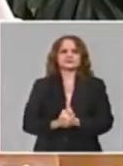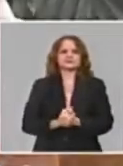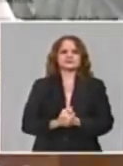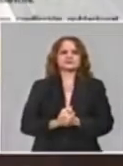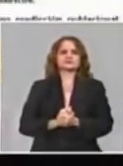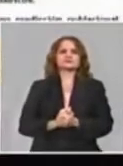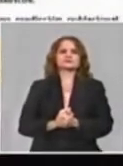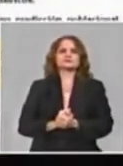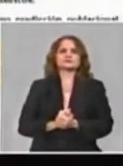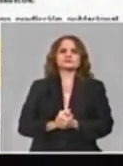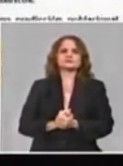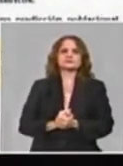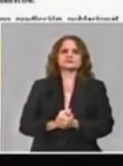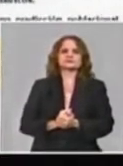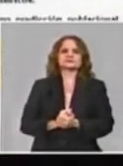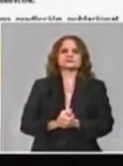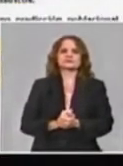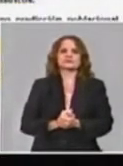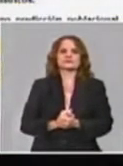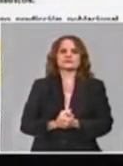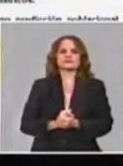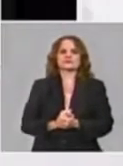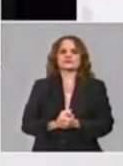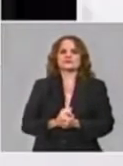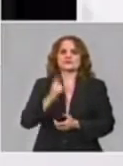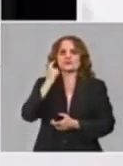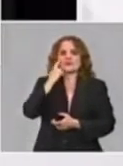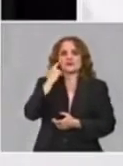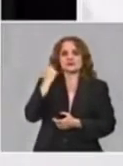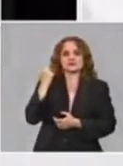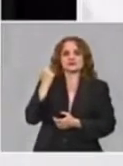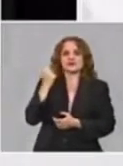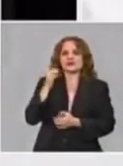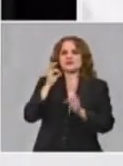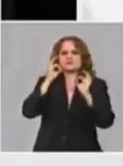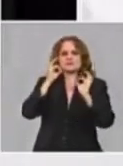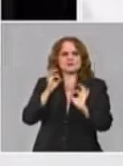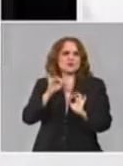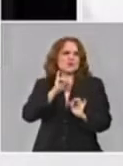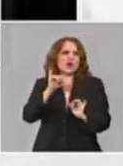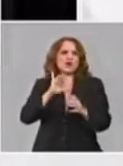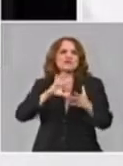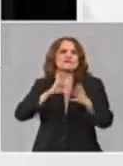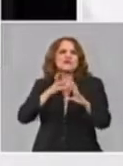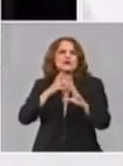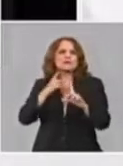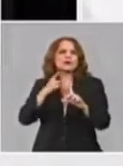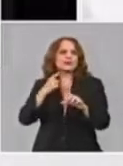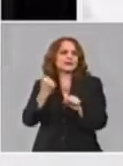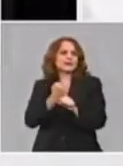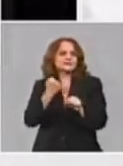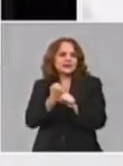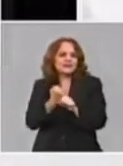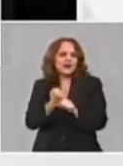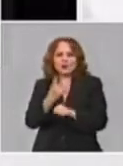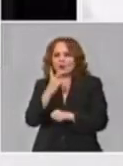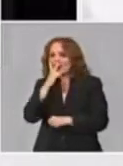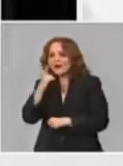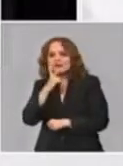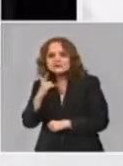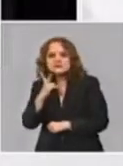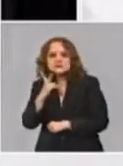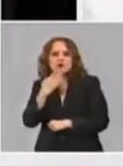¿Qué aproxima? ¿No ves? Ahí se ve protocolos, protocolos de actuación e